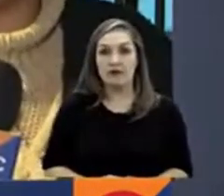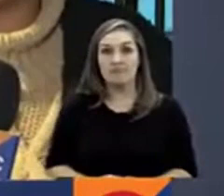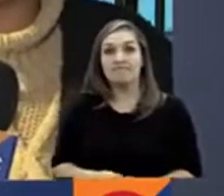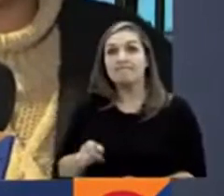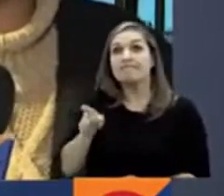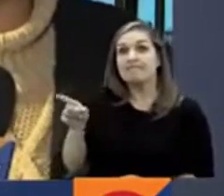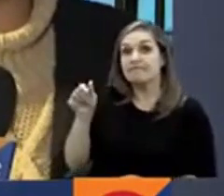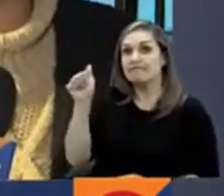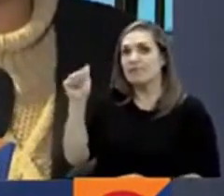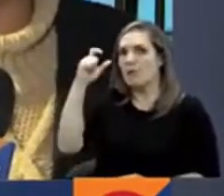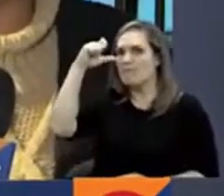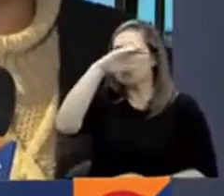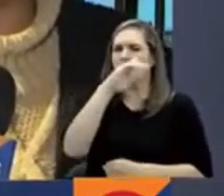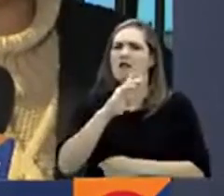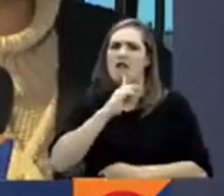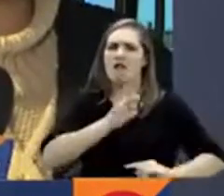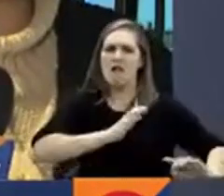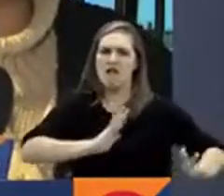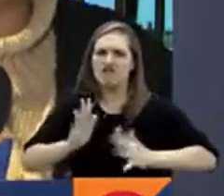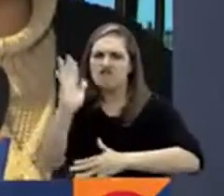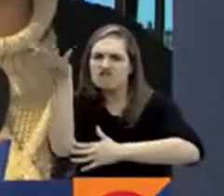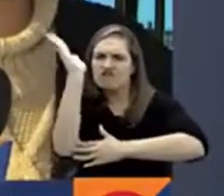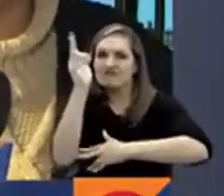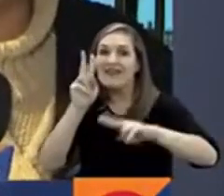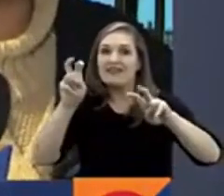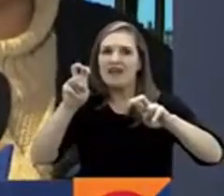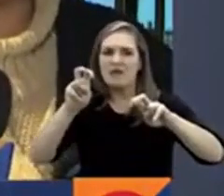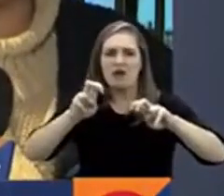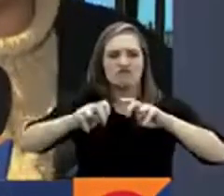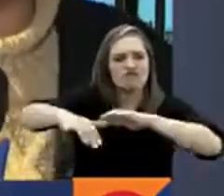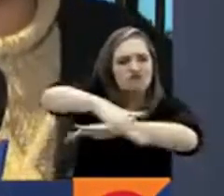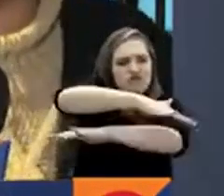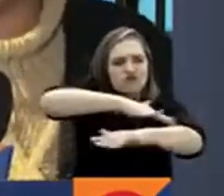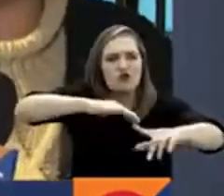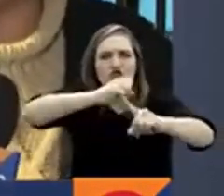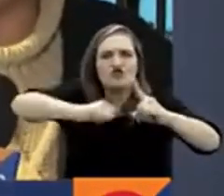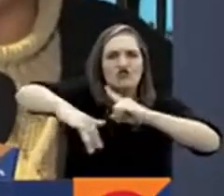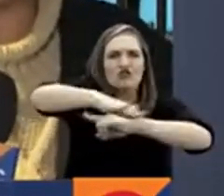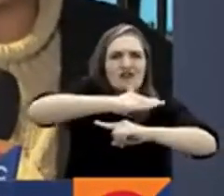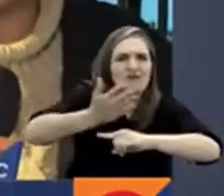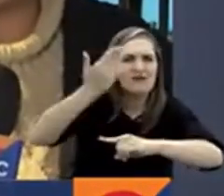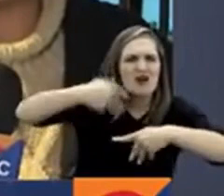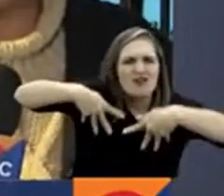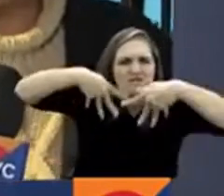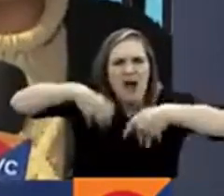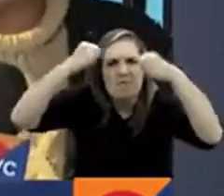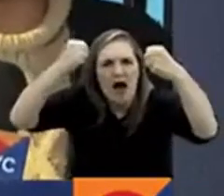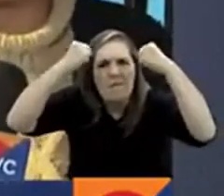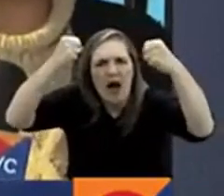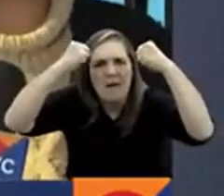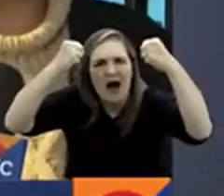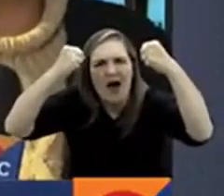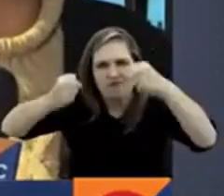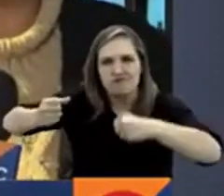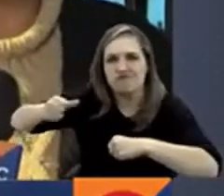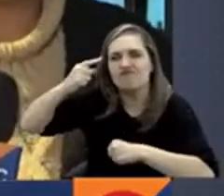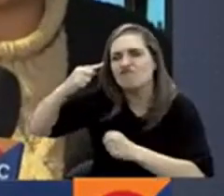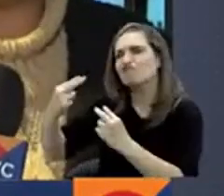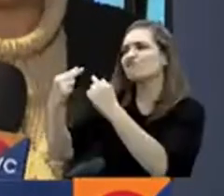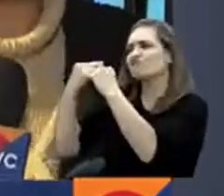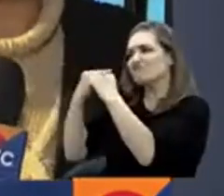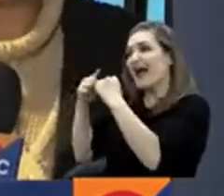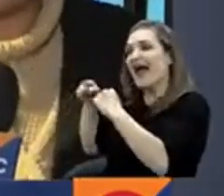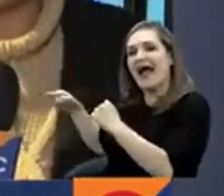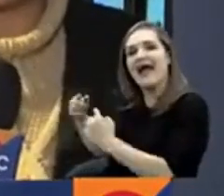presidente Gustavo Petro también se refirió al estallido social y a los jóvenes que participaron en las movilizaciones. dijo que ellos son los